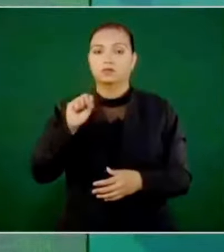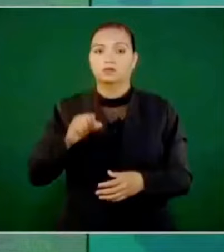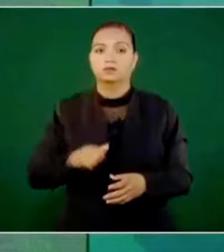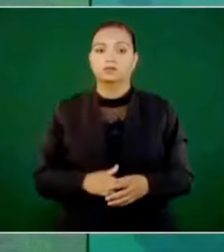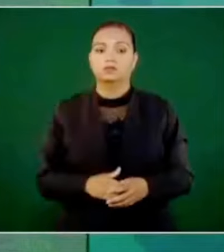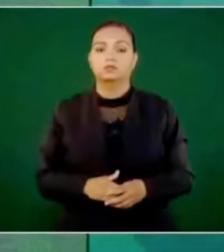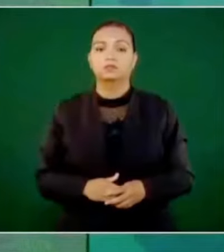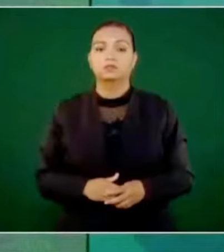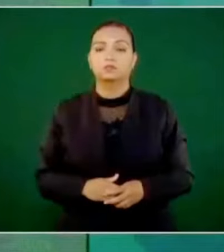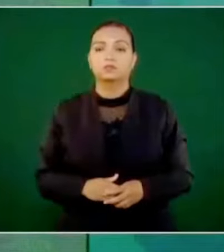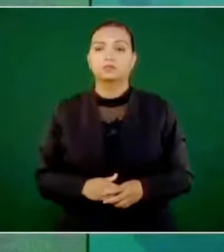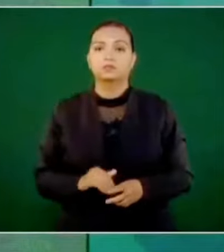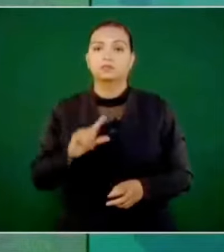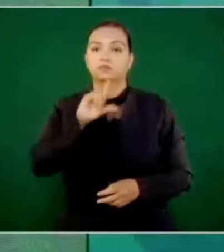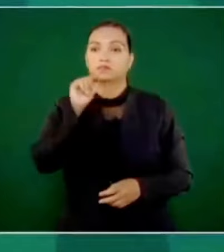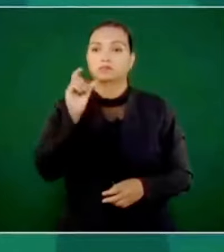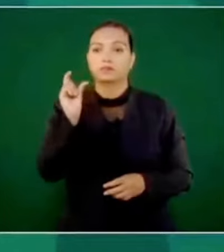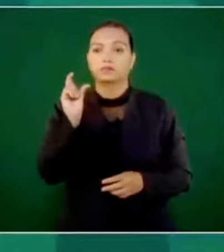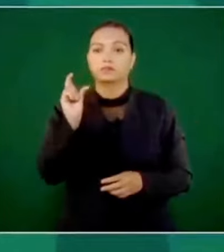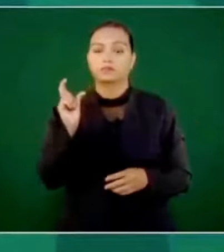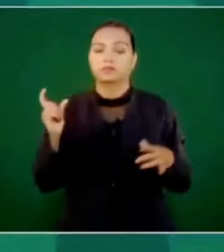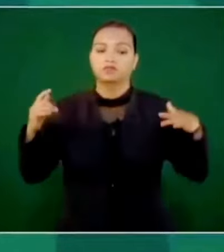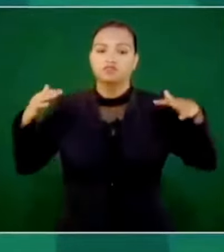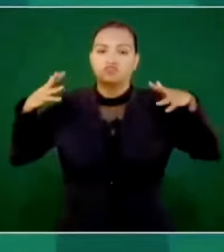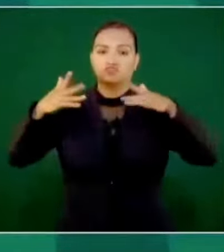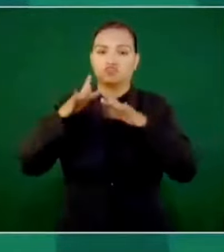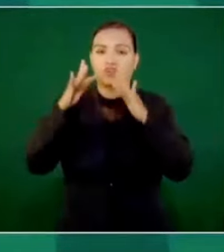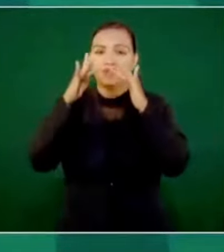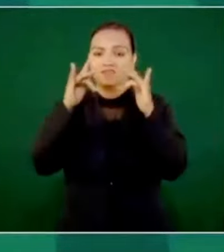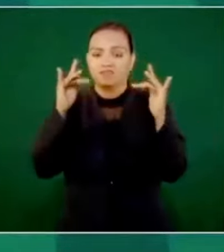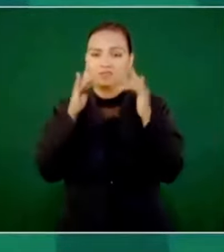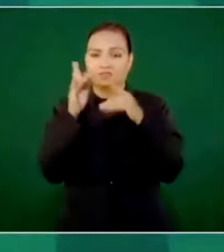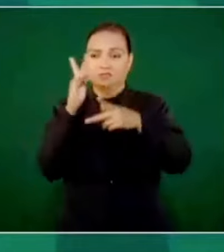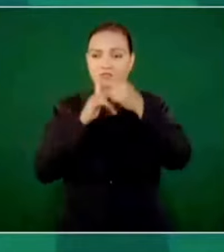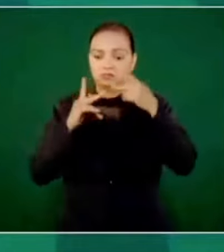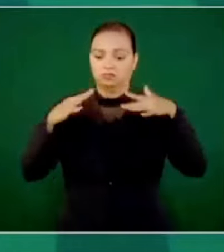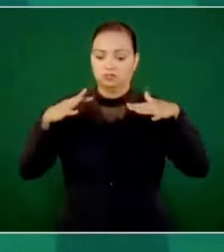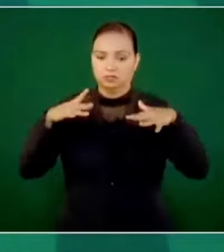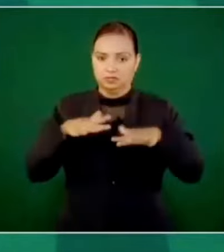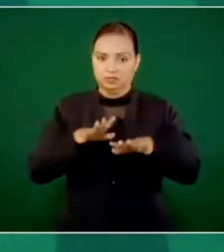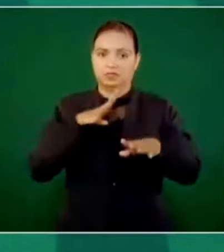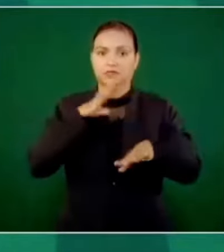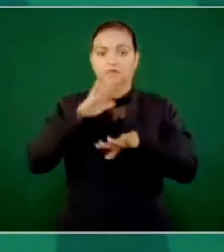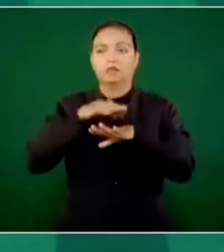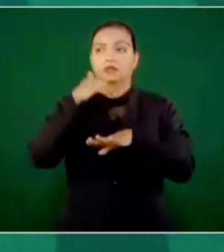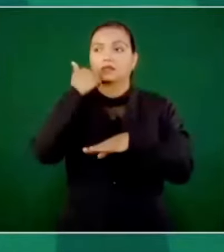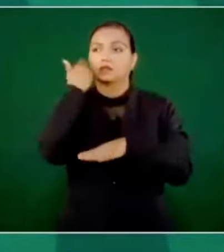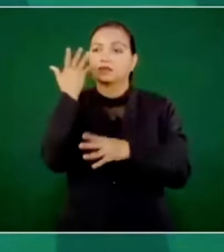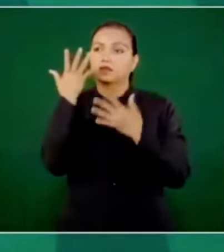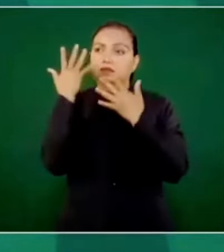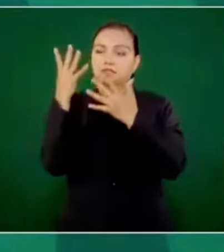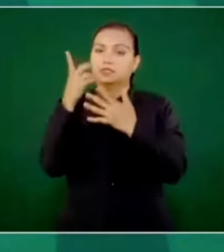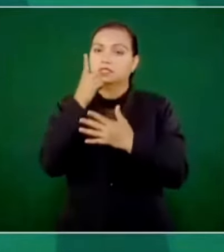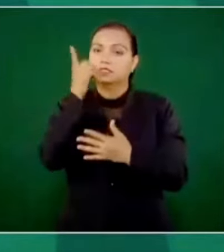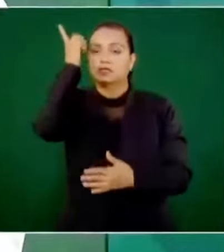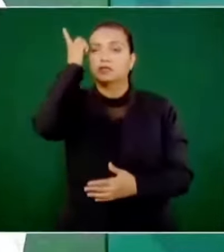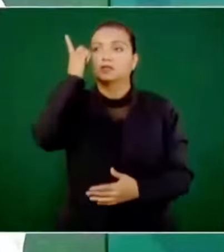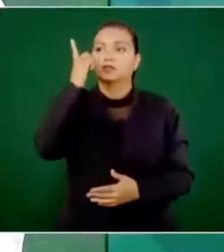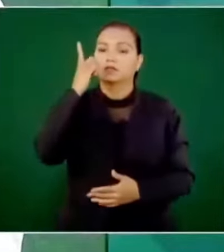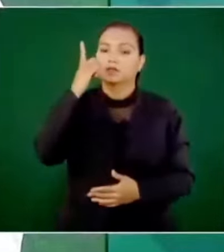y a partir de la invasión francesa pedía abro comillas a Dios